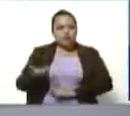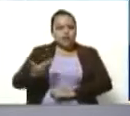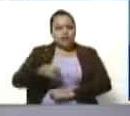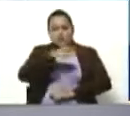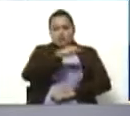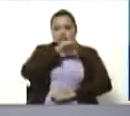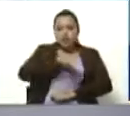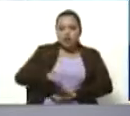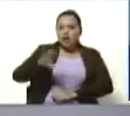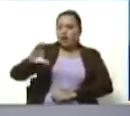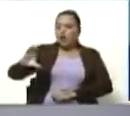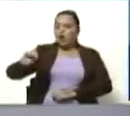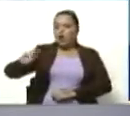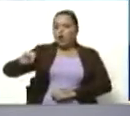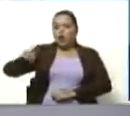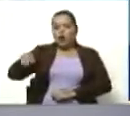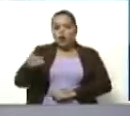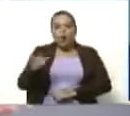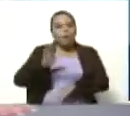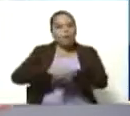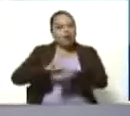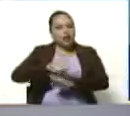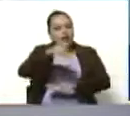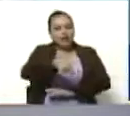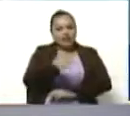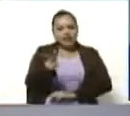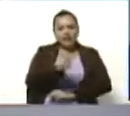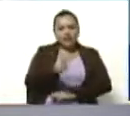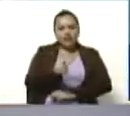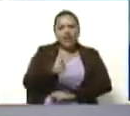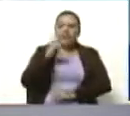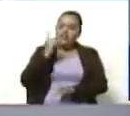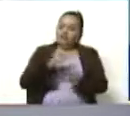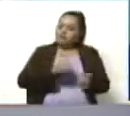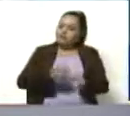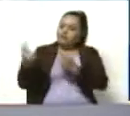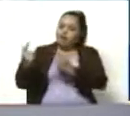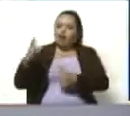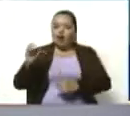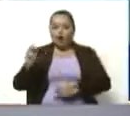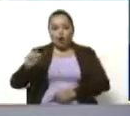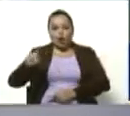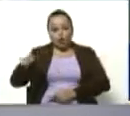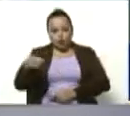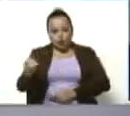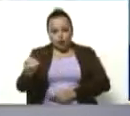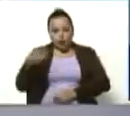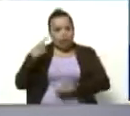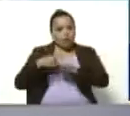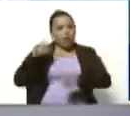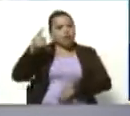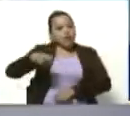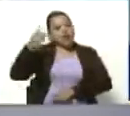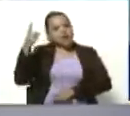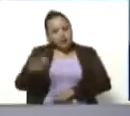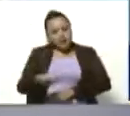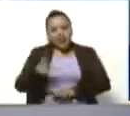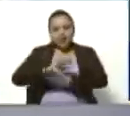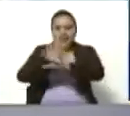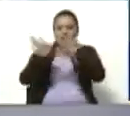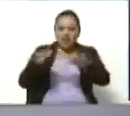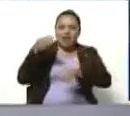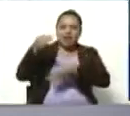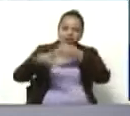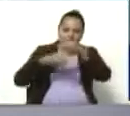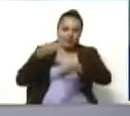esa historia del Congo, porque están en nuestro país y no donde corresponde, pero allí ya usted nos aclaraba de que si ese paso se llega a dar,